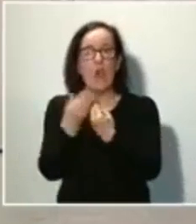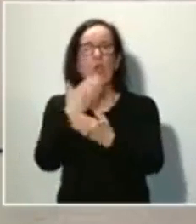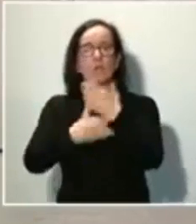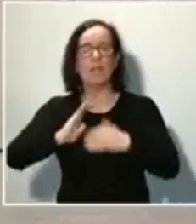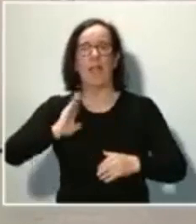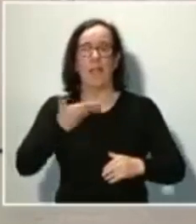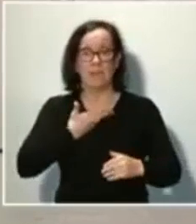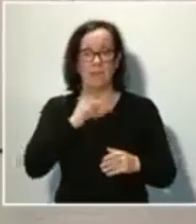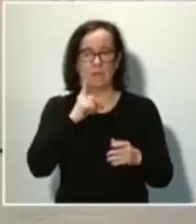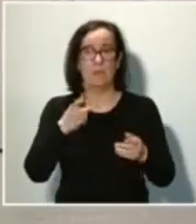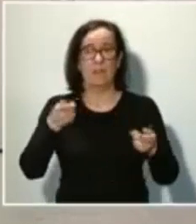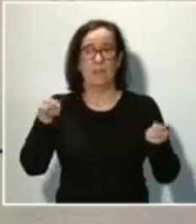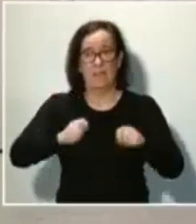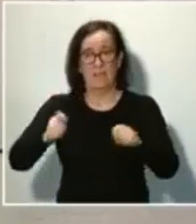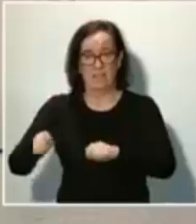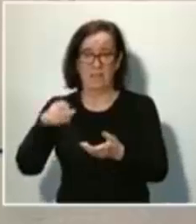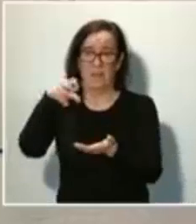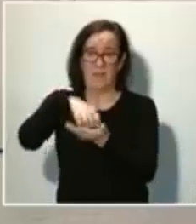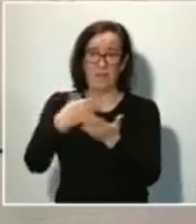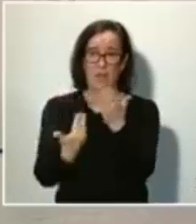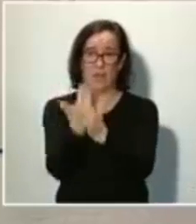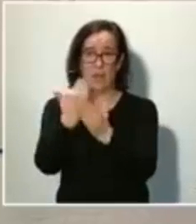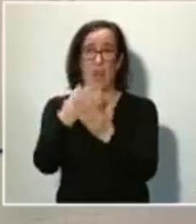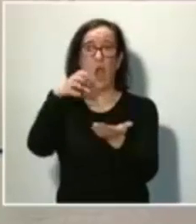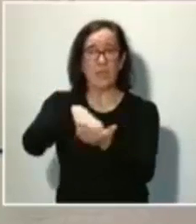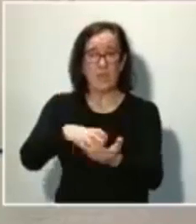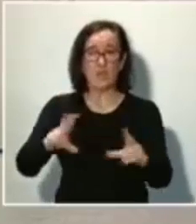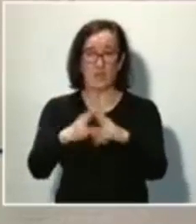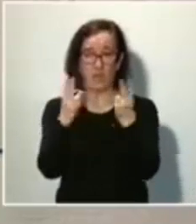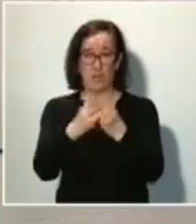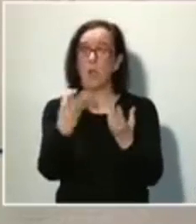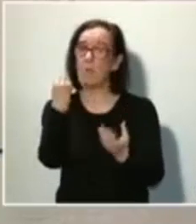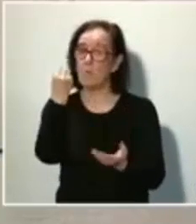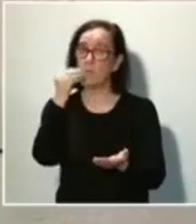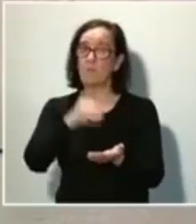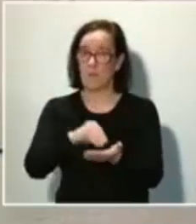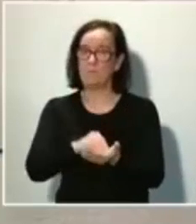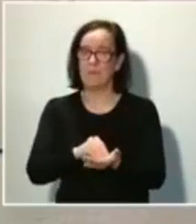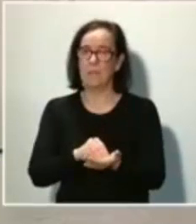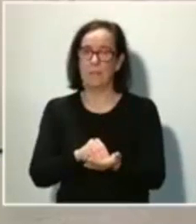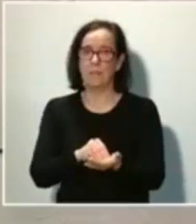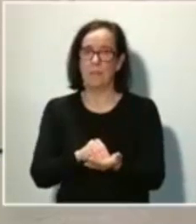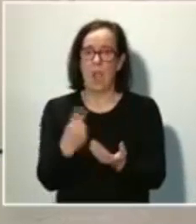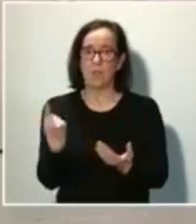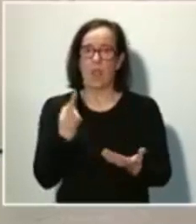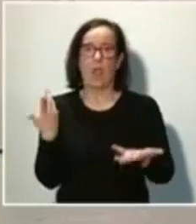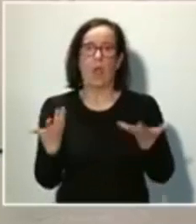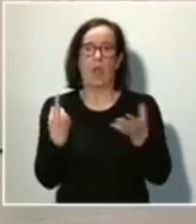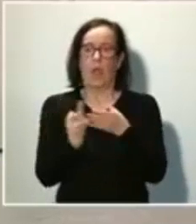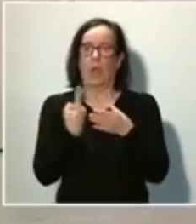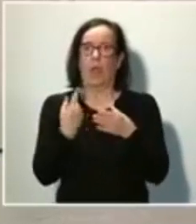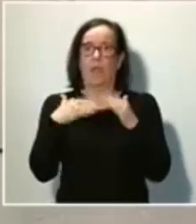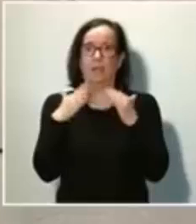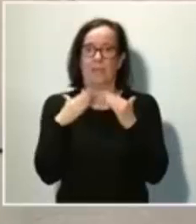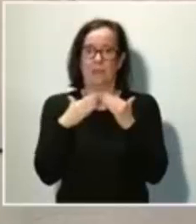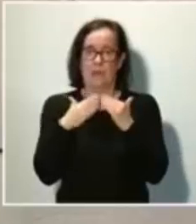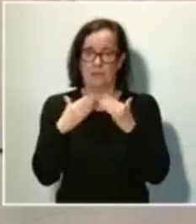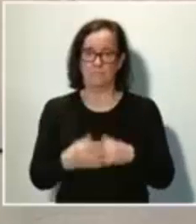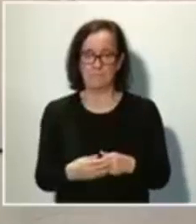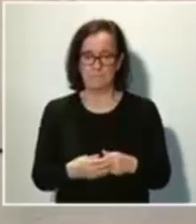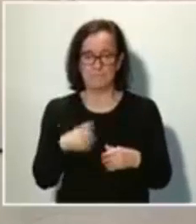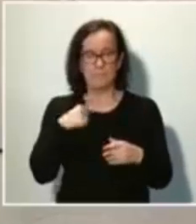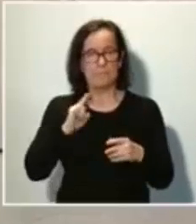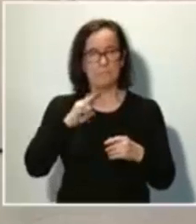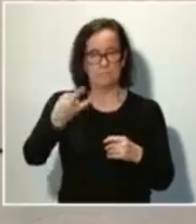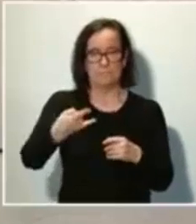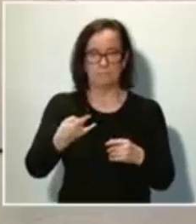el cierre de centros de día o de centros sociales y que, en muchos casos, están solos y solas en sus casas. Estamos reforzando así